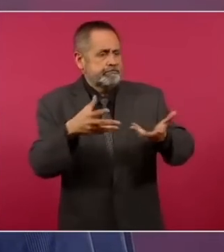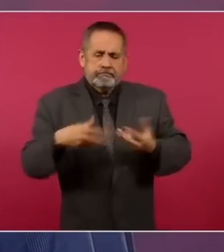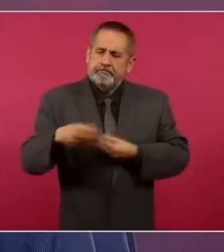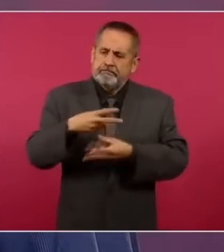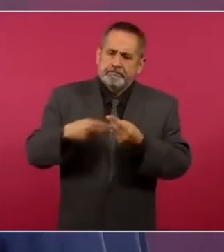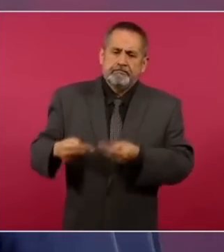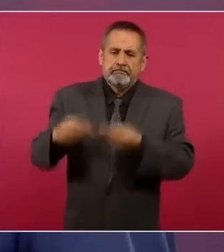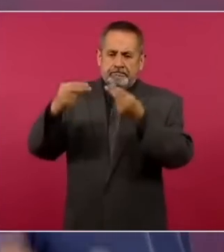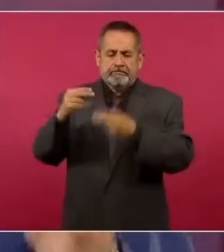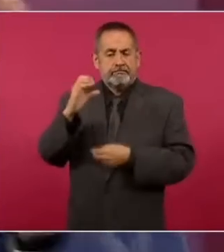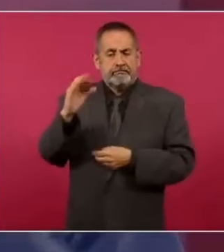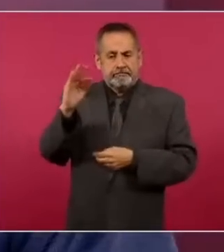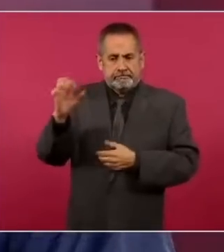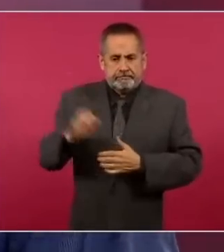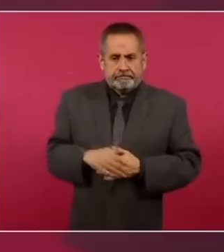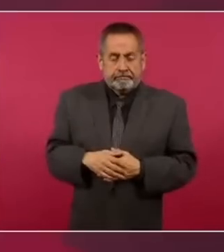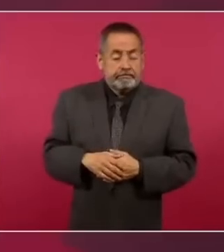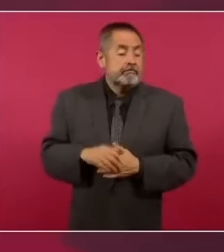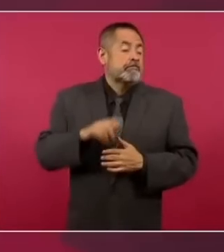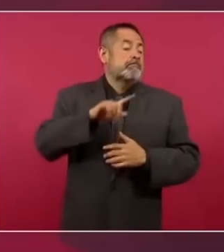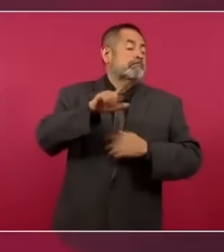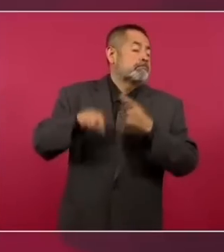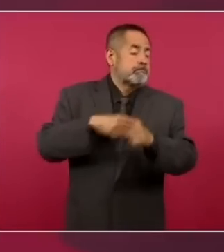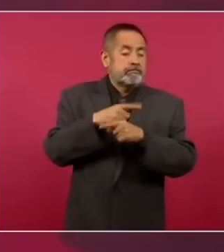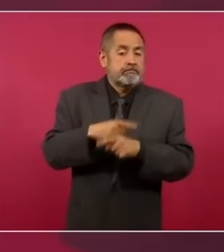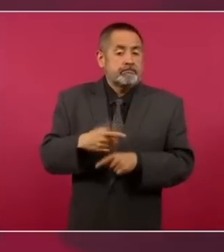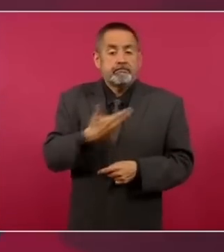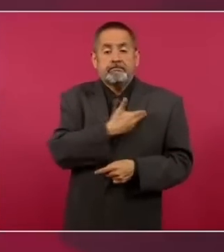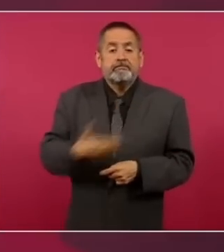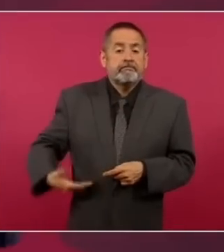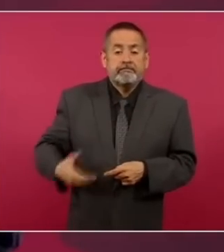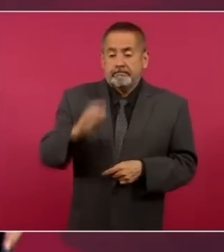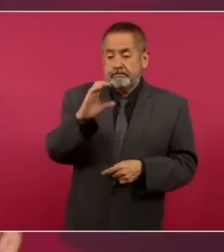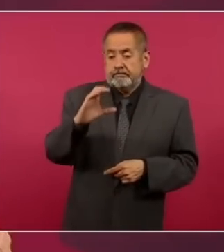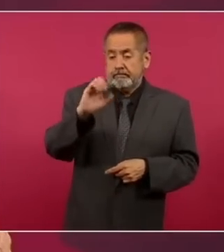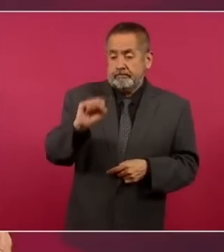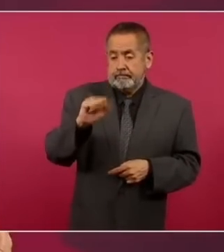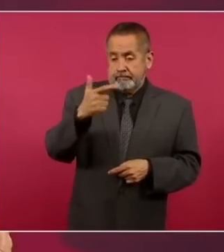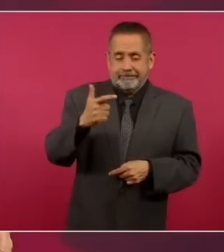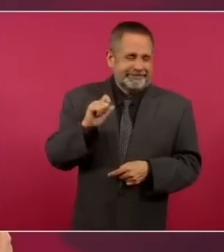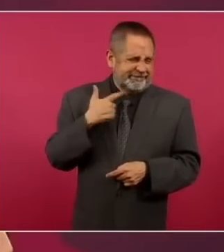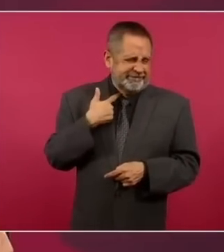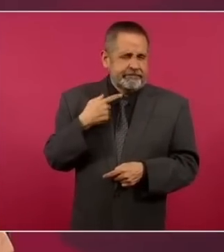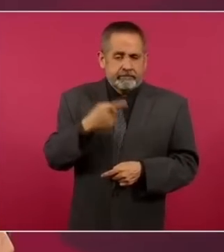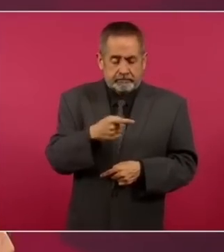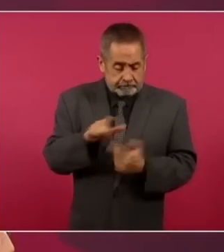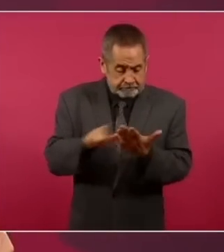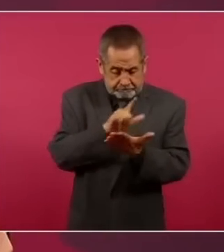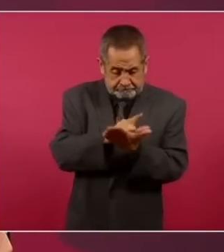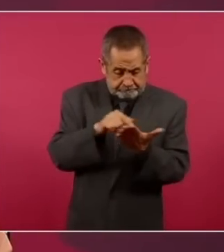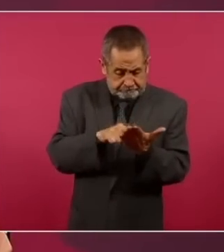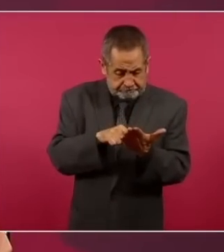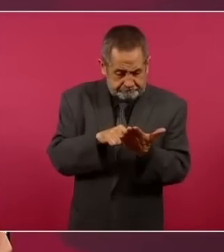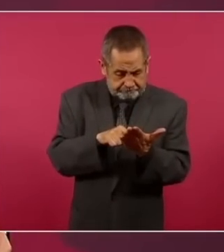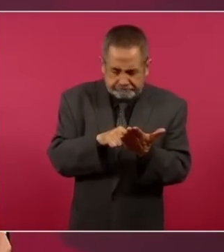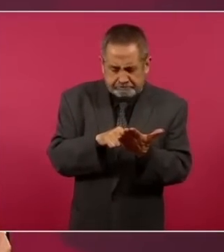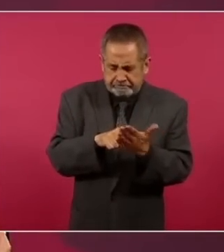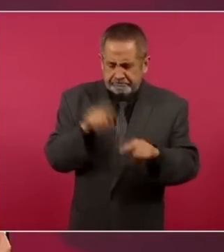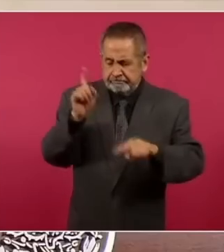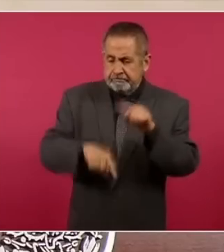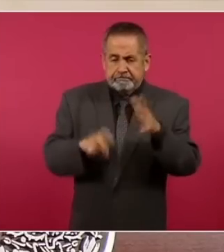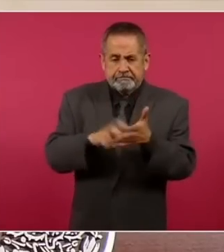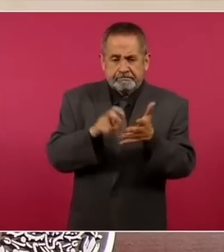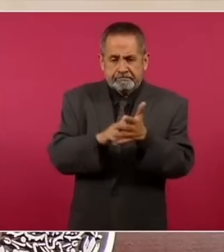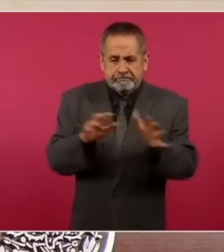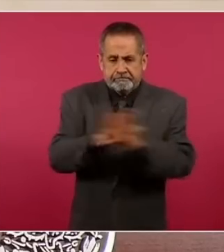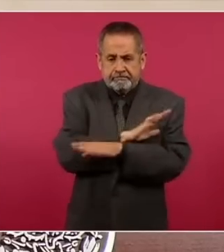Cuando llega Salinas, hace una reforma a una ley secundaria, ni